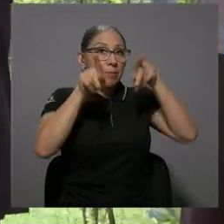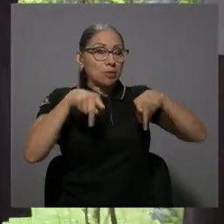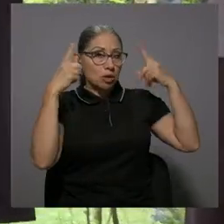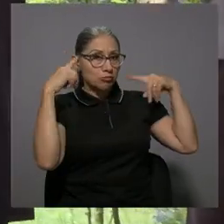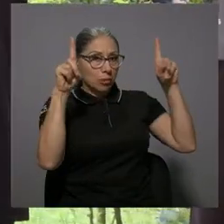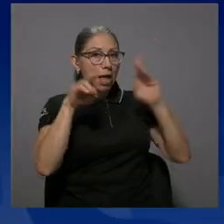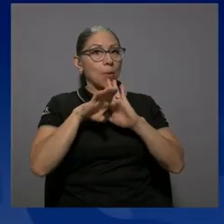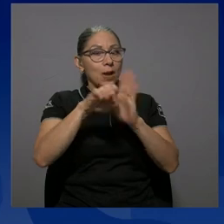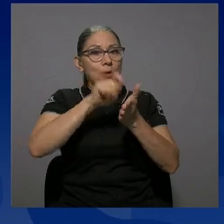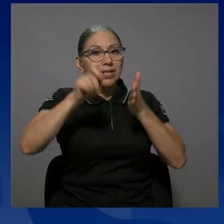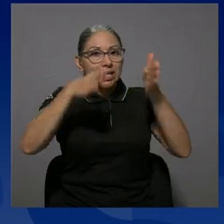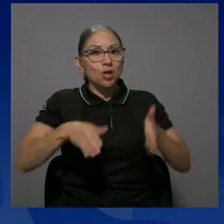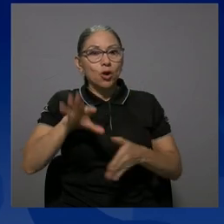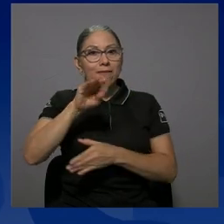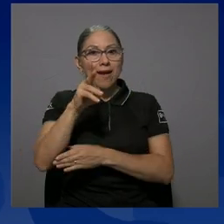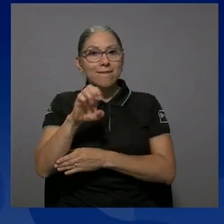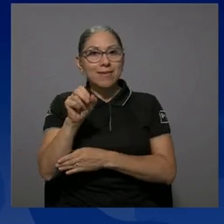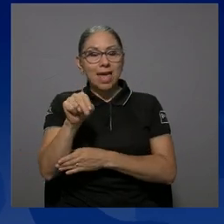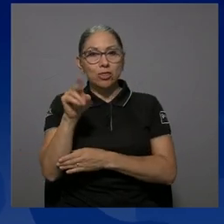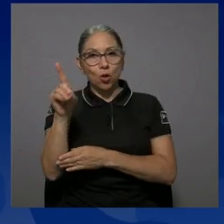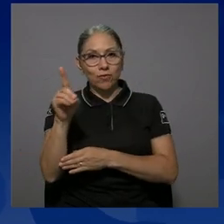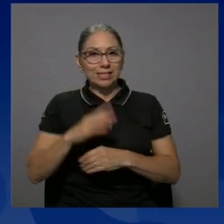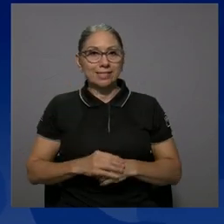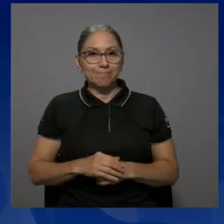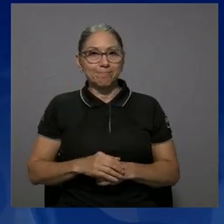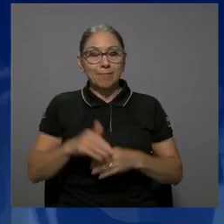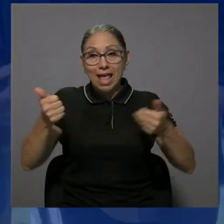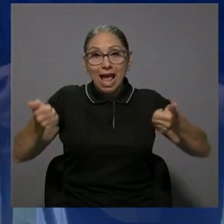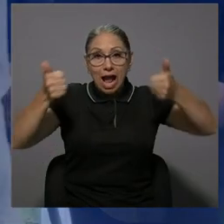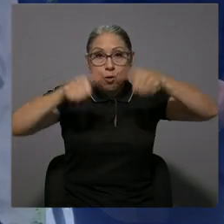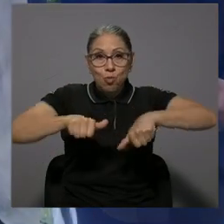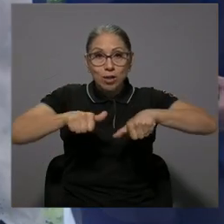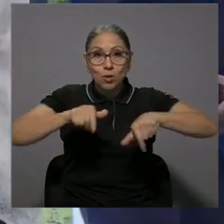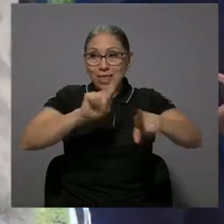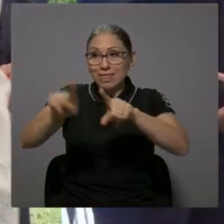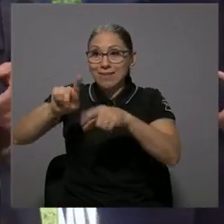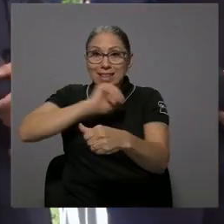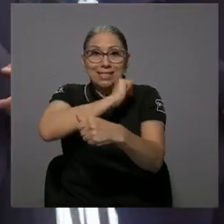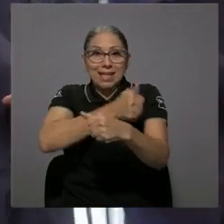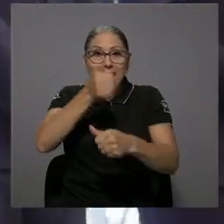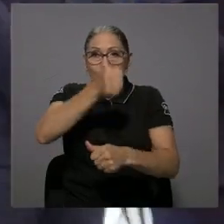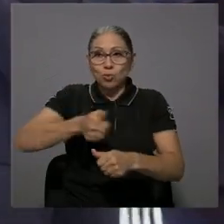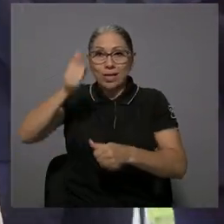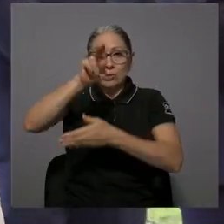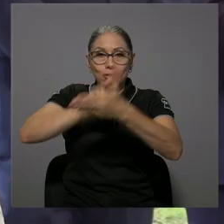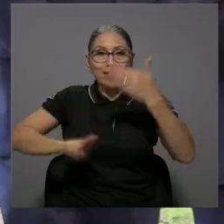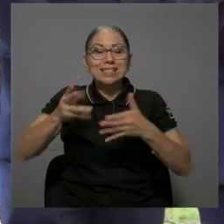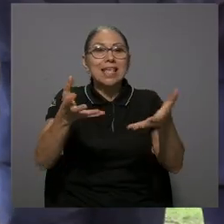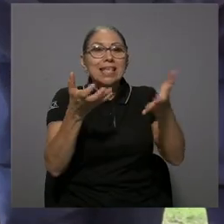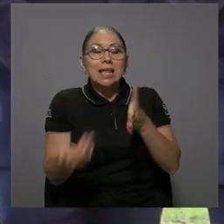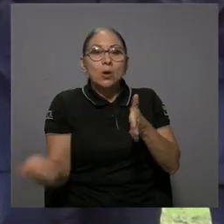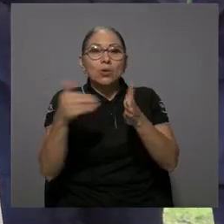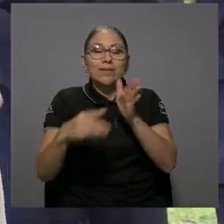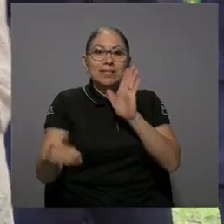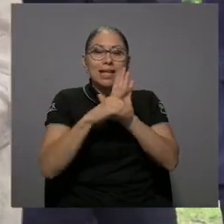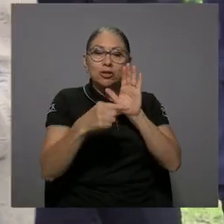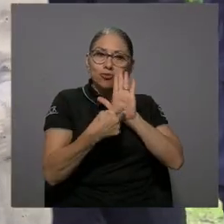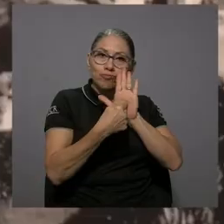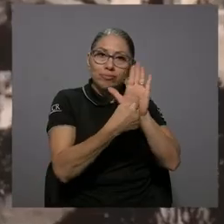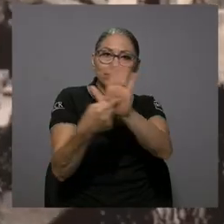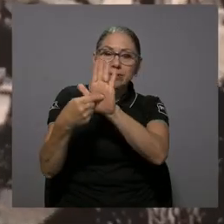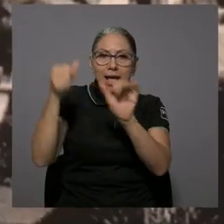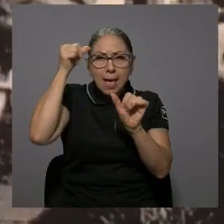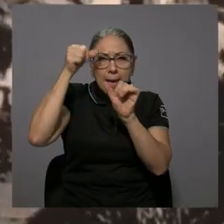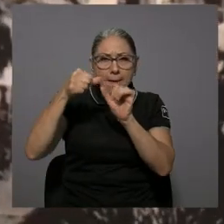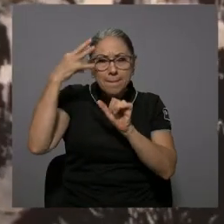como el escritor Fabián Dobles. El acuerdo de las autoridades universitarias busca reivindicar en la memoria institucional